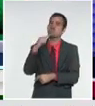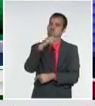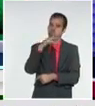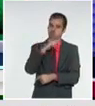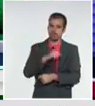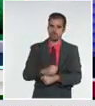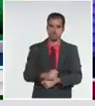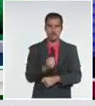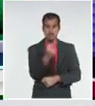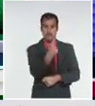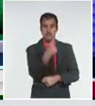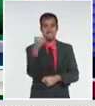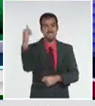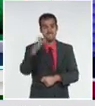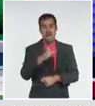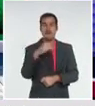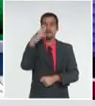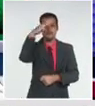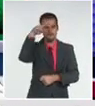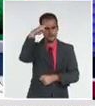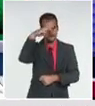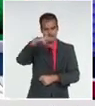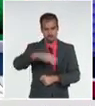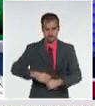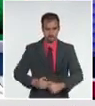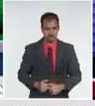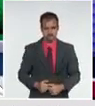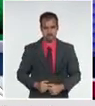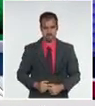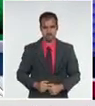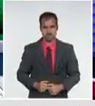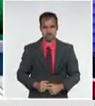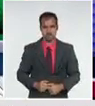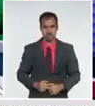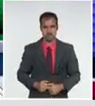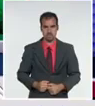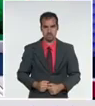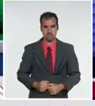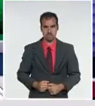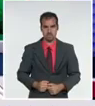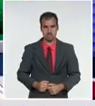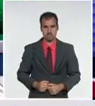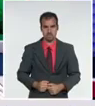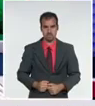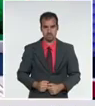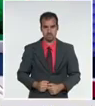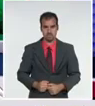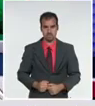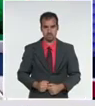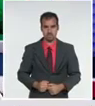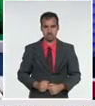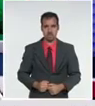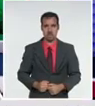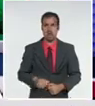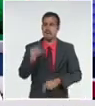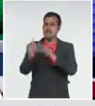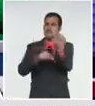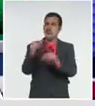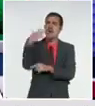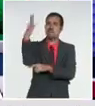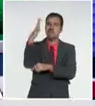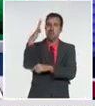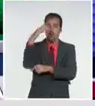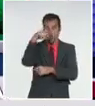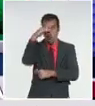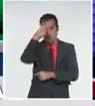México. No se confirmaron casos con COVID-19 ayer en extranjeros en nuestro país.